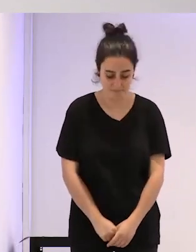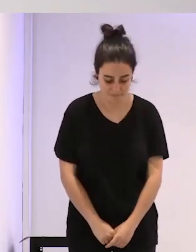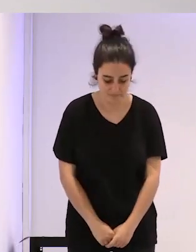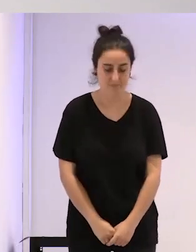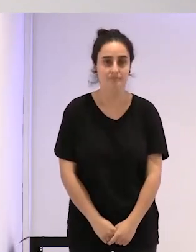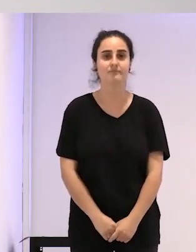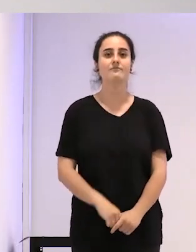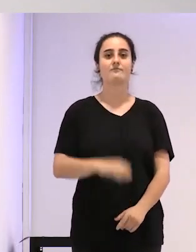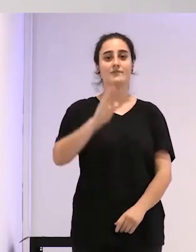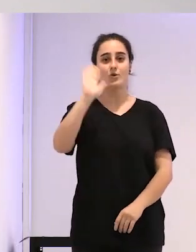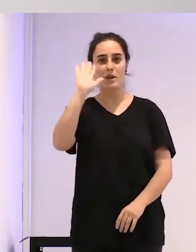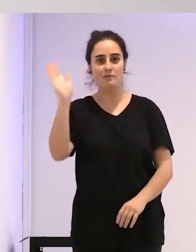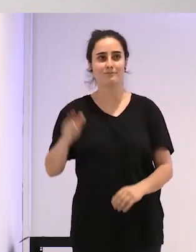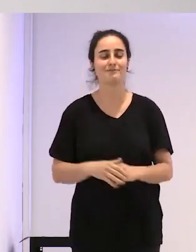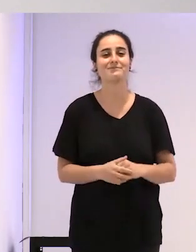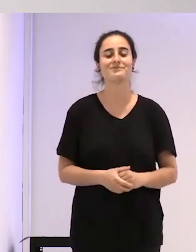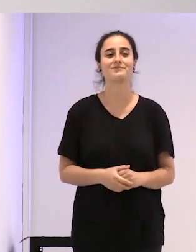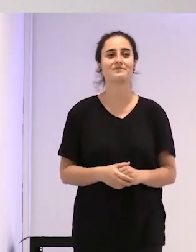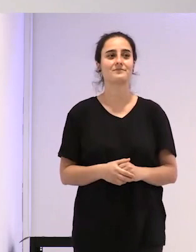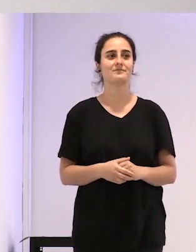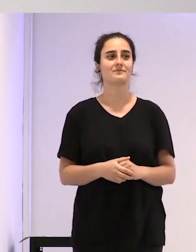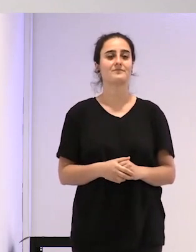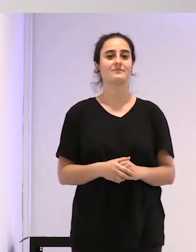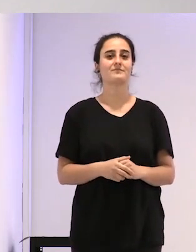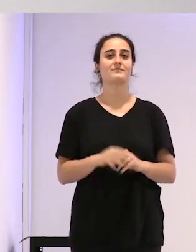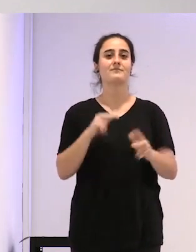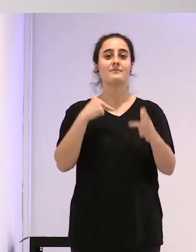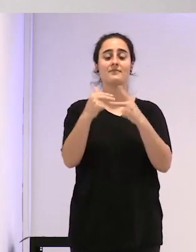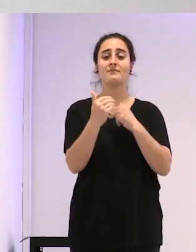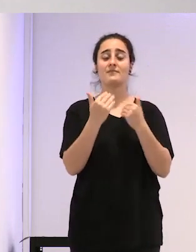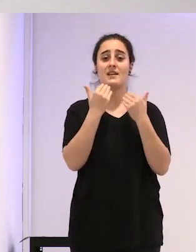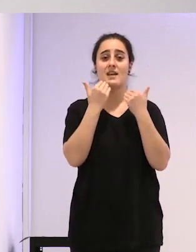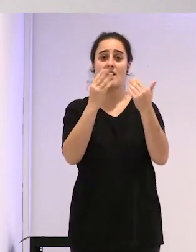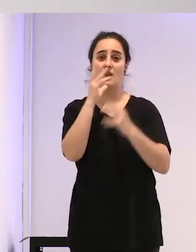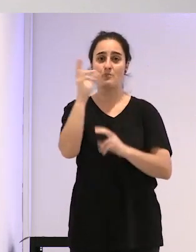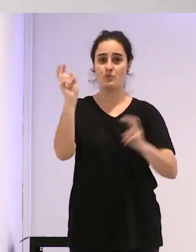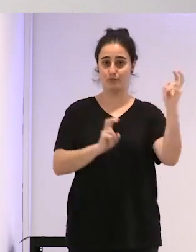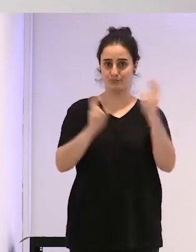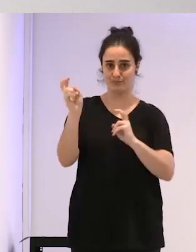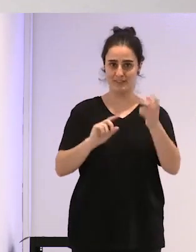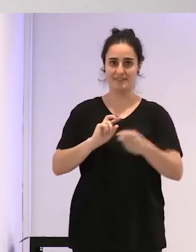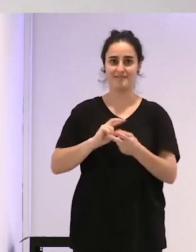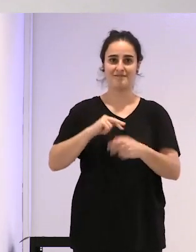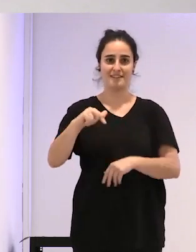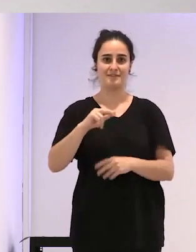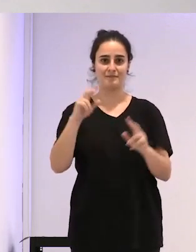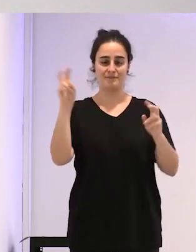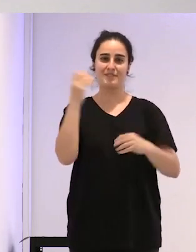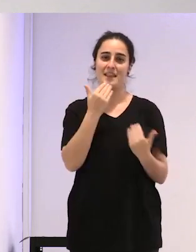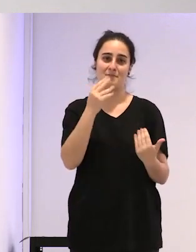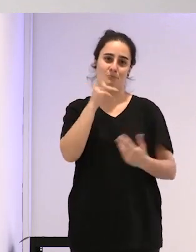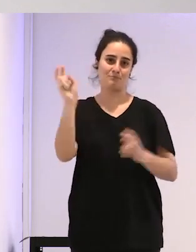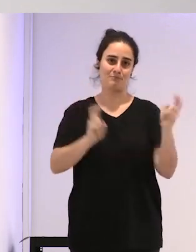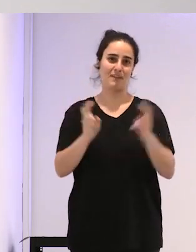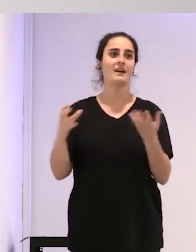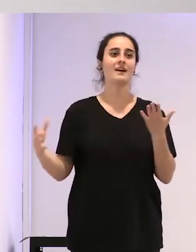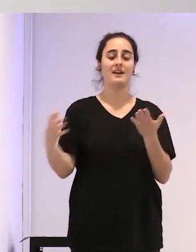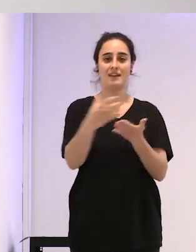Bueno, hola, me voy a retorchar a ti, muchas gracias por venir, a todo el mundo.